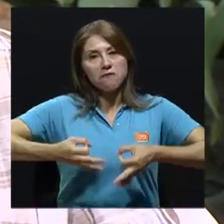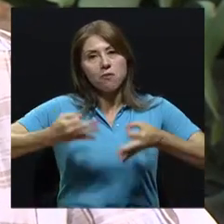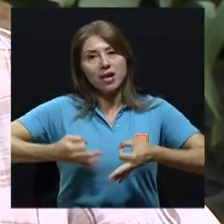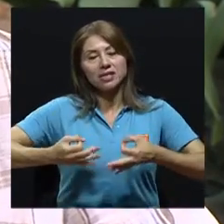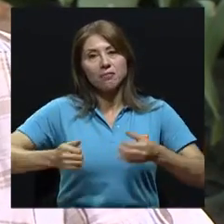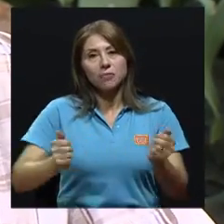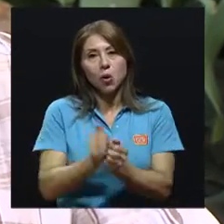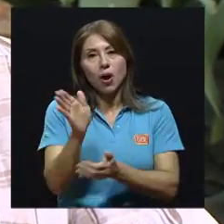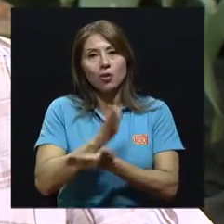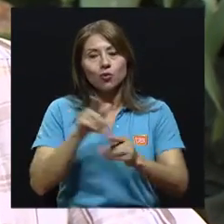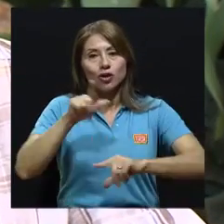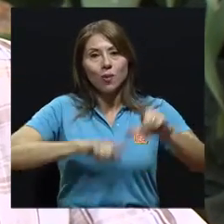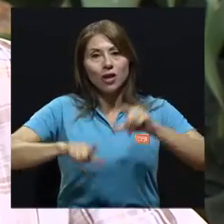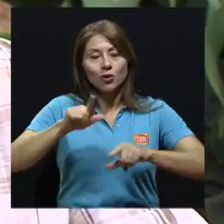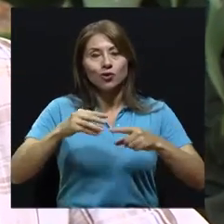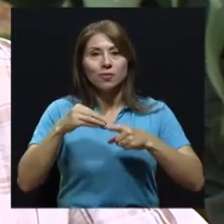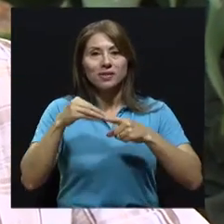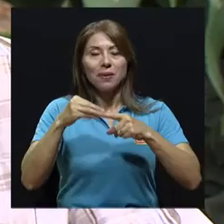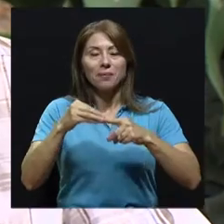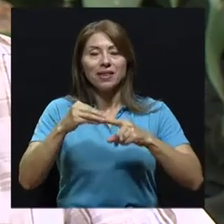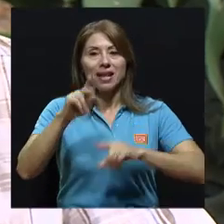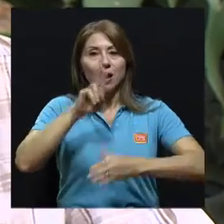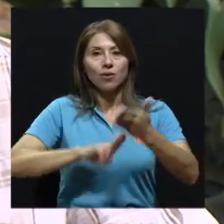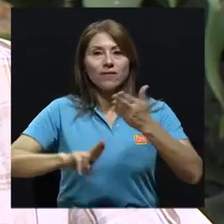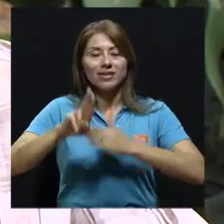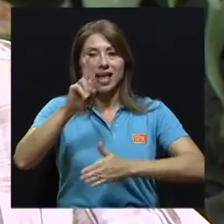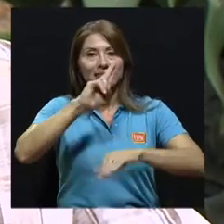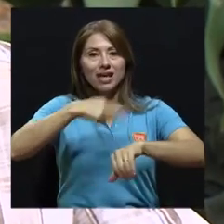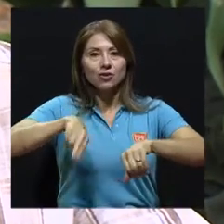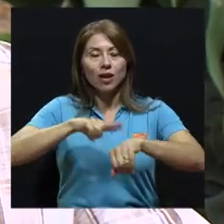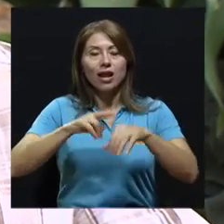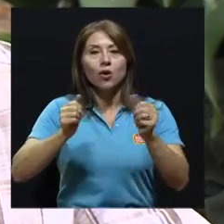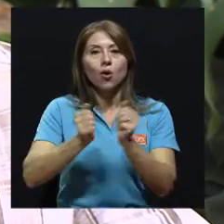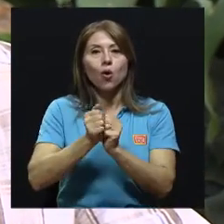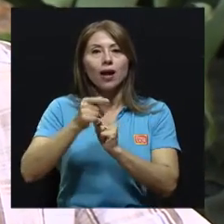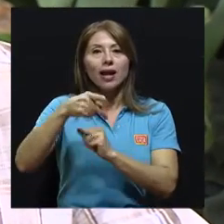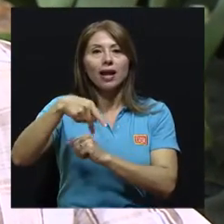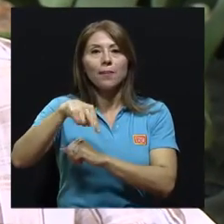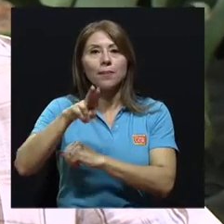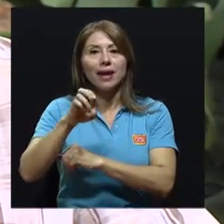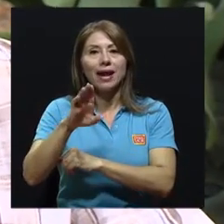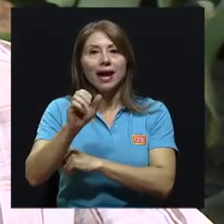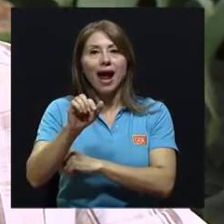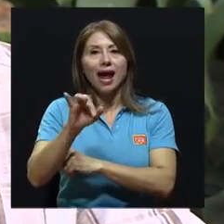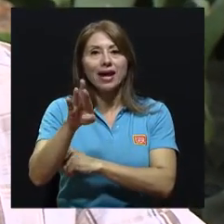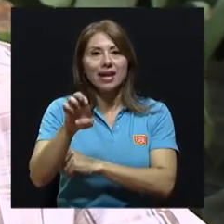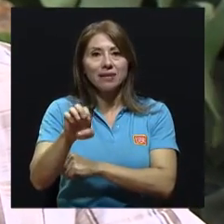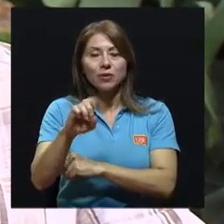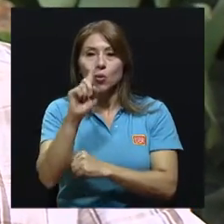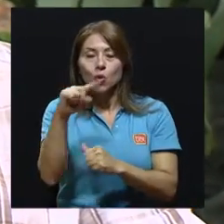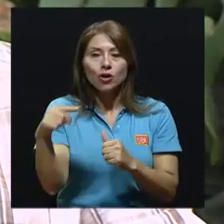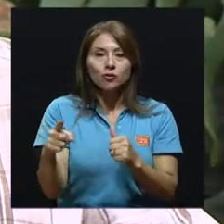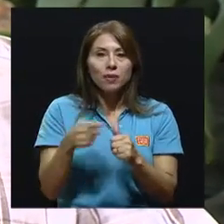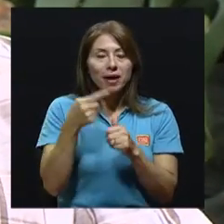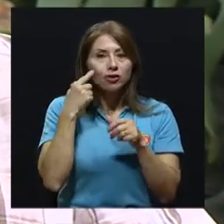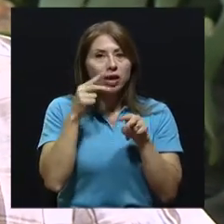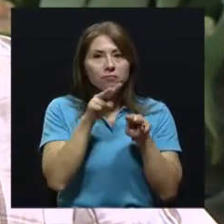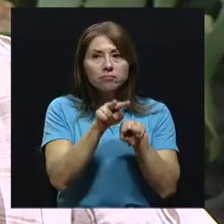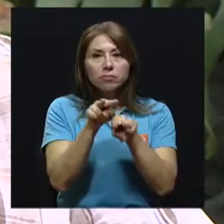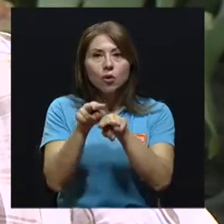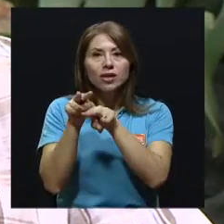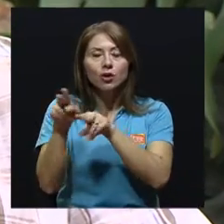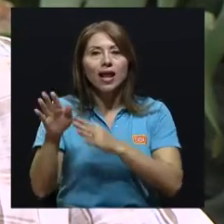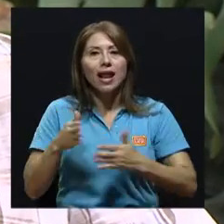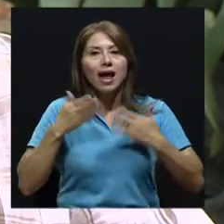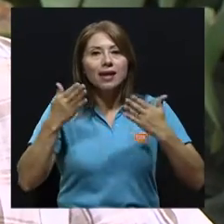algunos laboratorios, bueno, principalmente en la Universidad Nacional, con el PECAIRE, que fue uno de los primeros que llegaron a desarrollar el monitoreo. Pero igual, eran